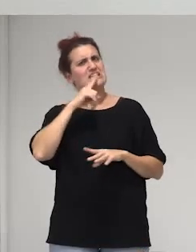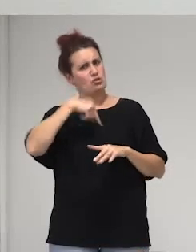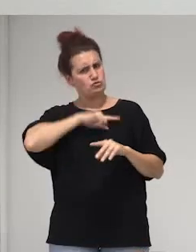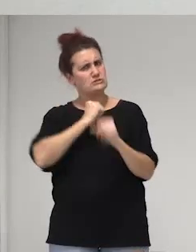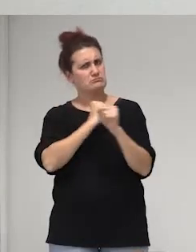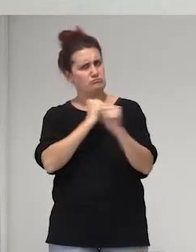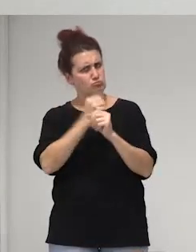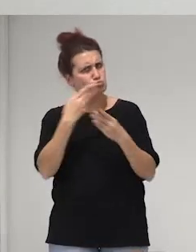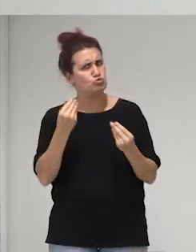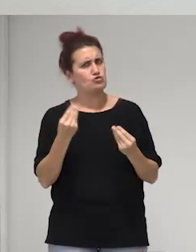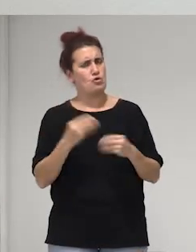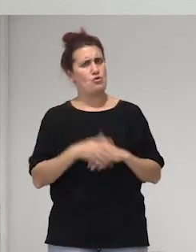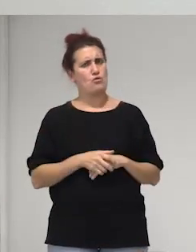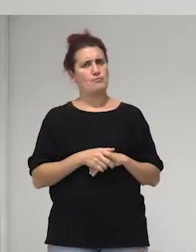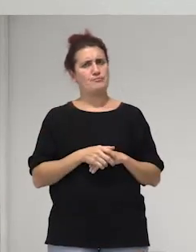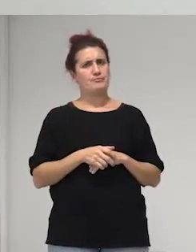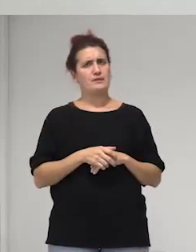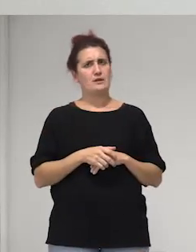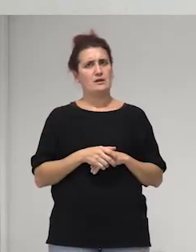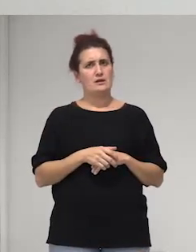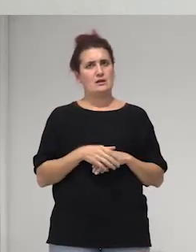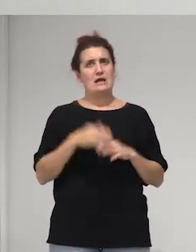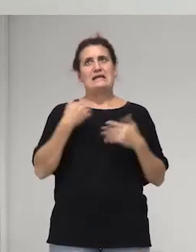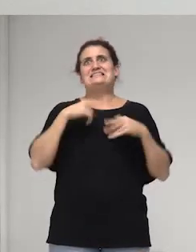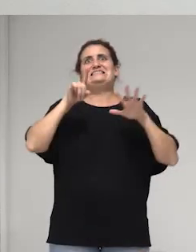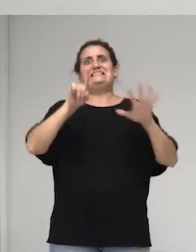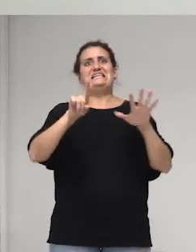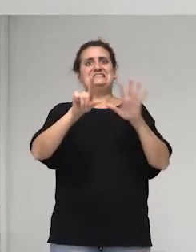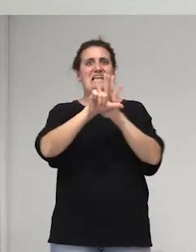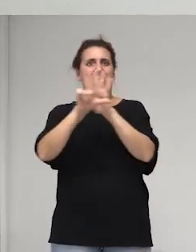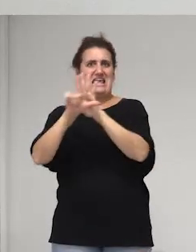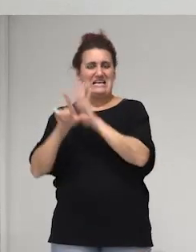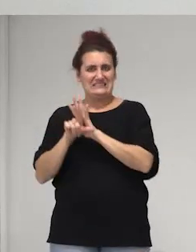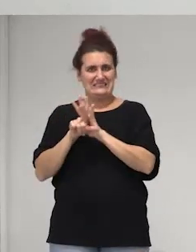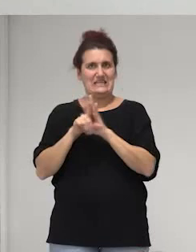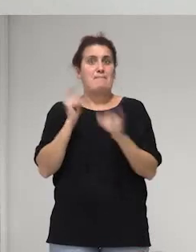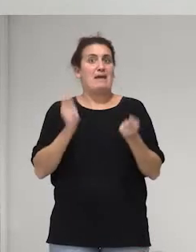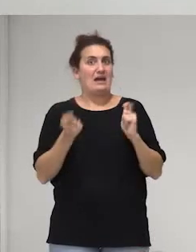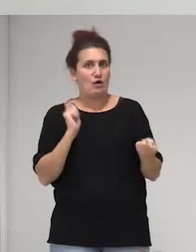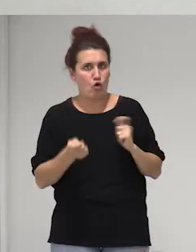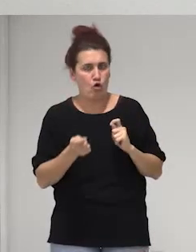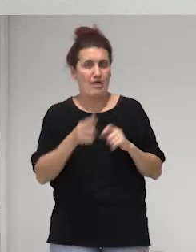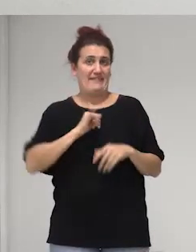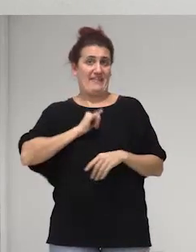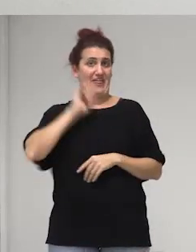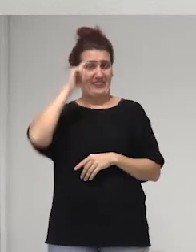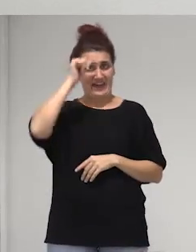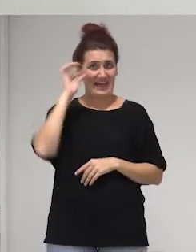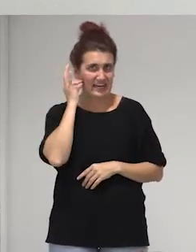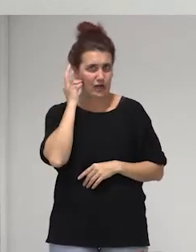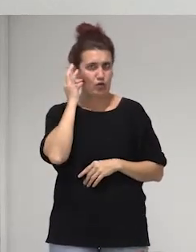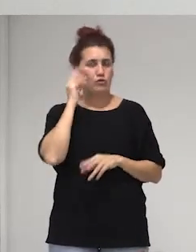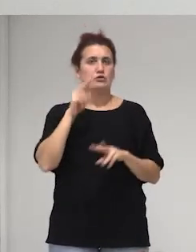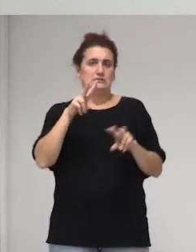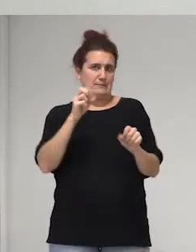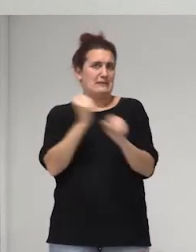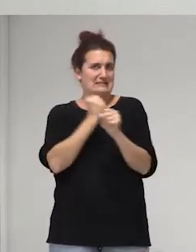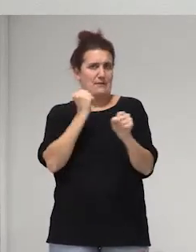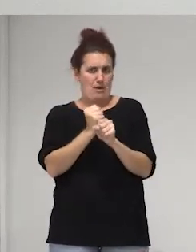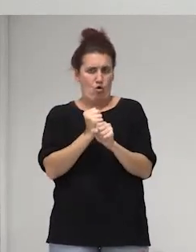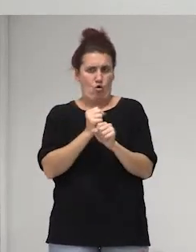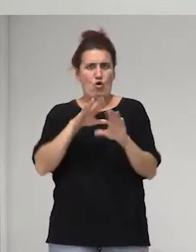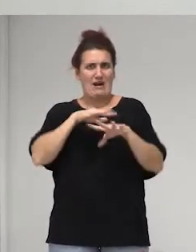bueno el que hagan seis leyes de identidad de género en todo México es producto del trabajo de la red la trans